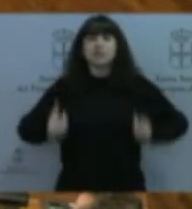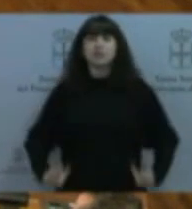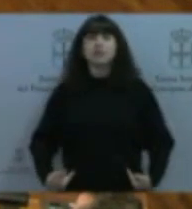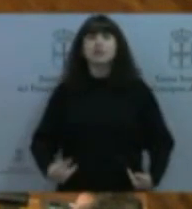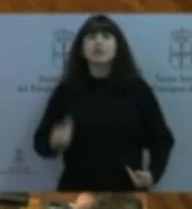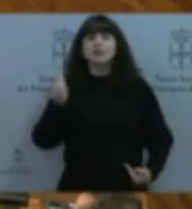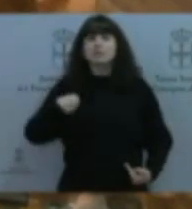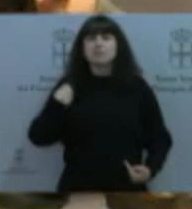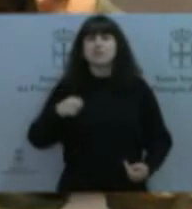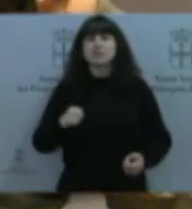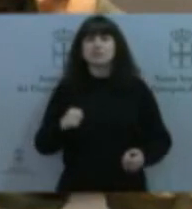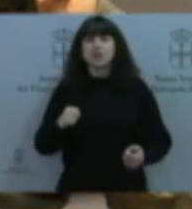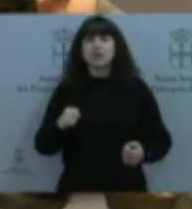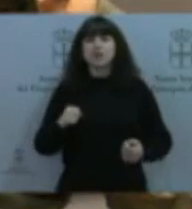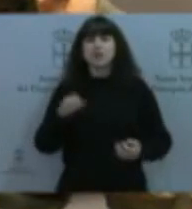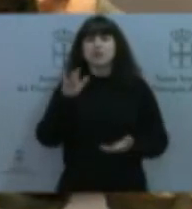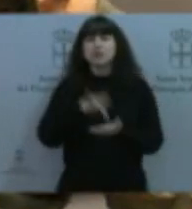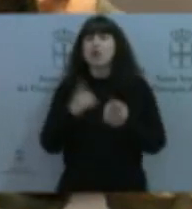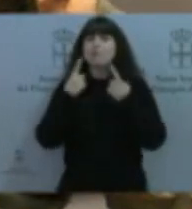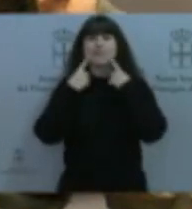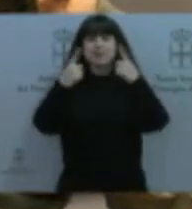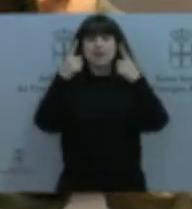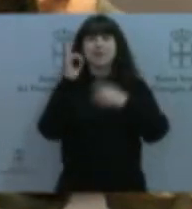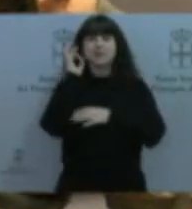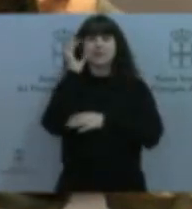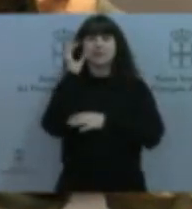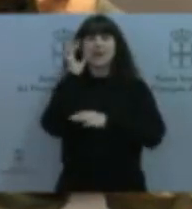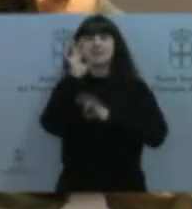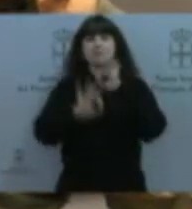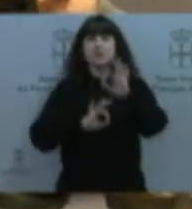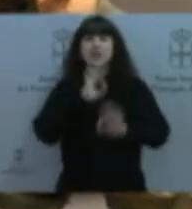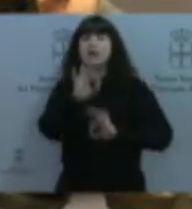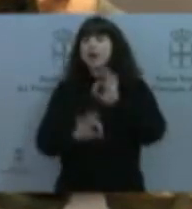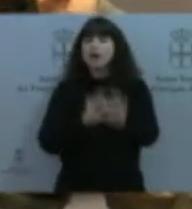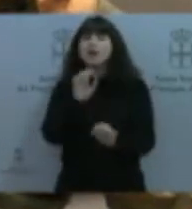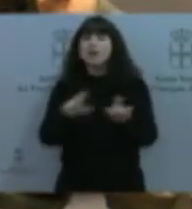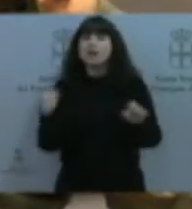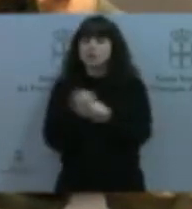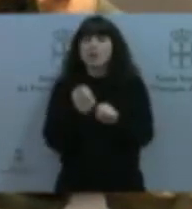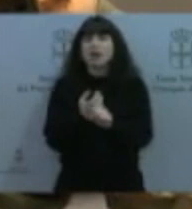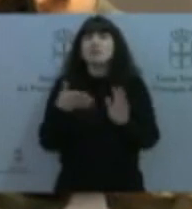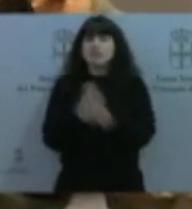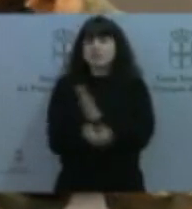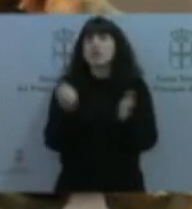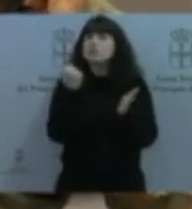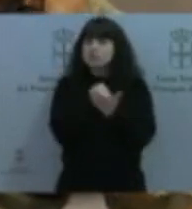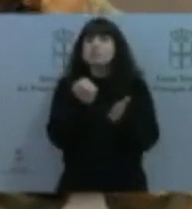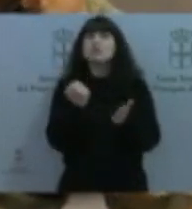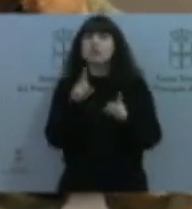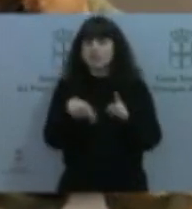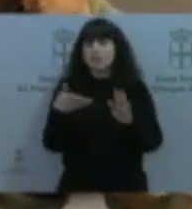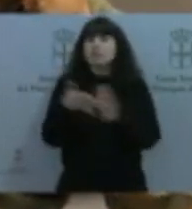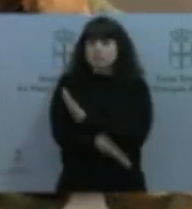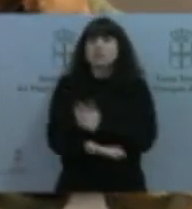Asambleas de Trabajadores en Yucha, creo que es algo simbólico, pero significativo. Otra cuestión simbólica, pero también significativa, otro compañero que repite